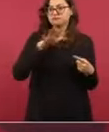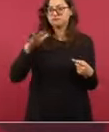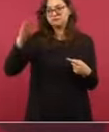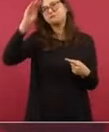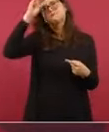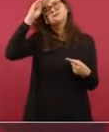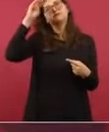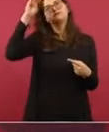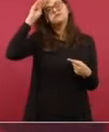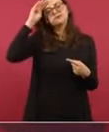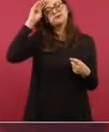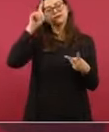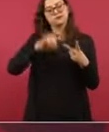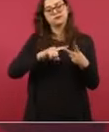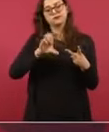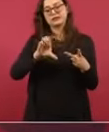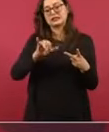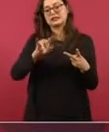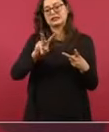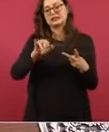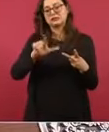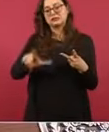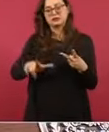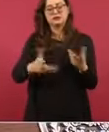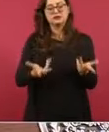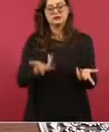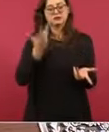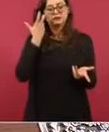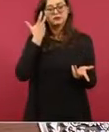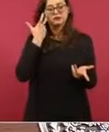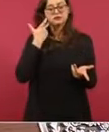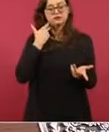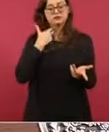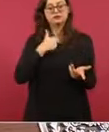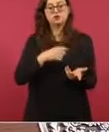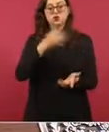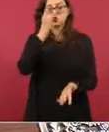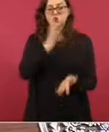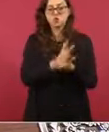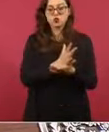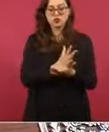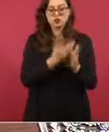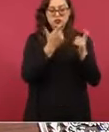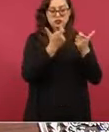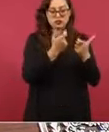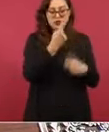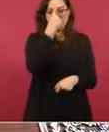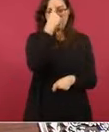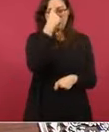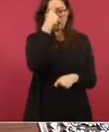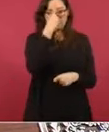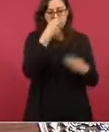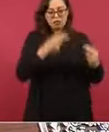no estar pensando nada más en el lucro.